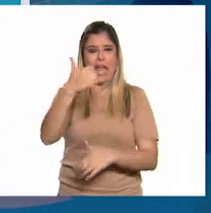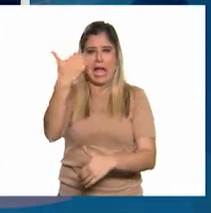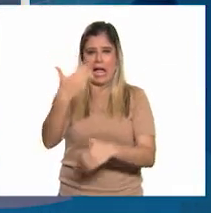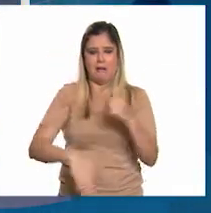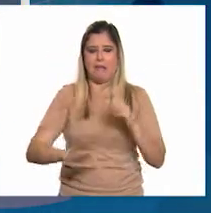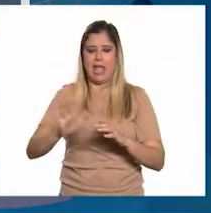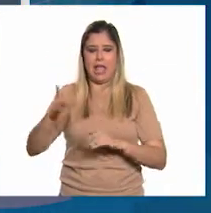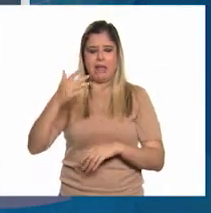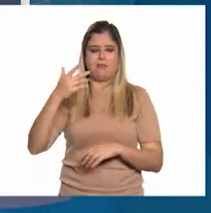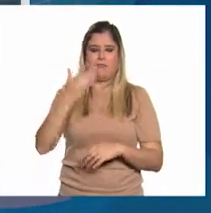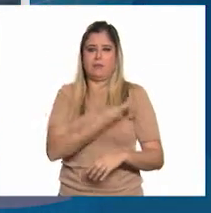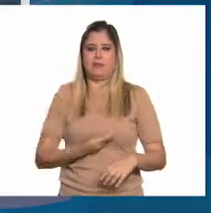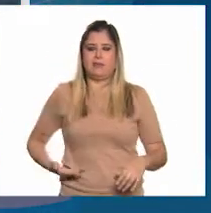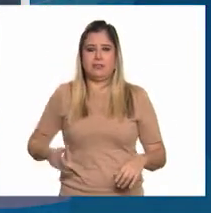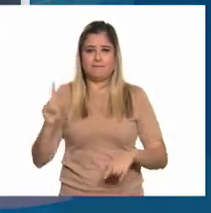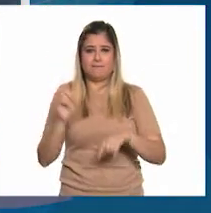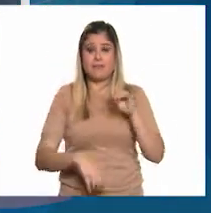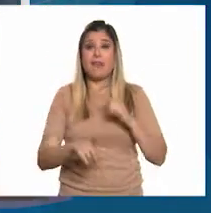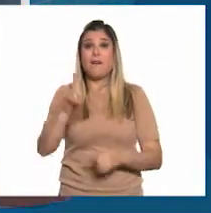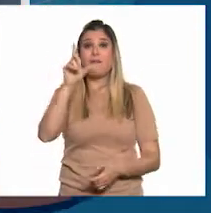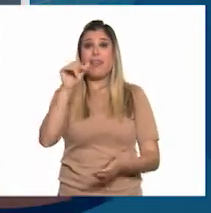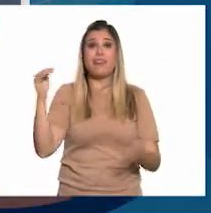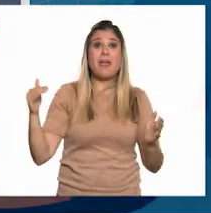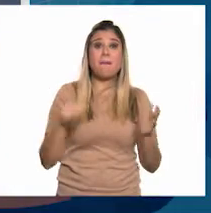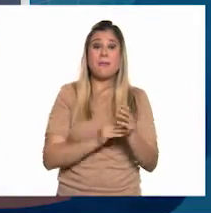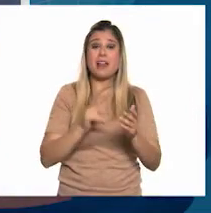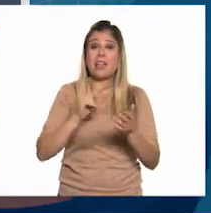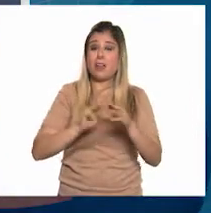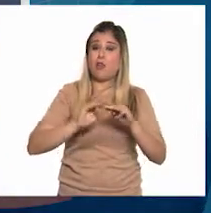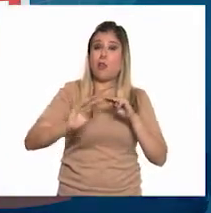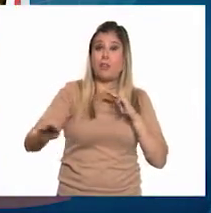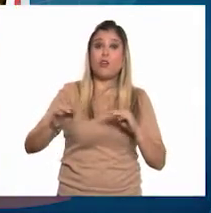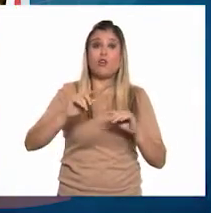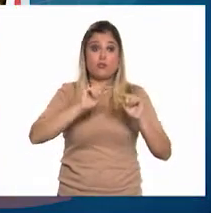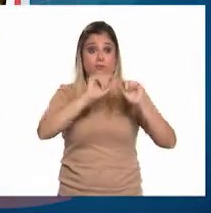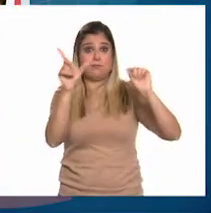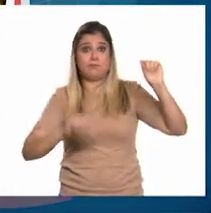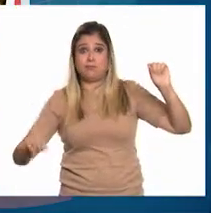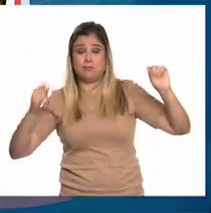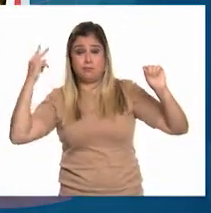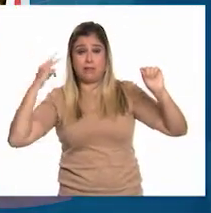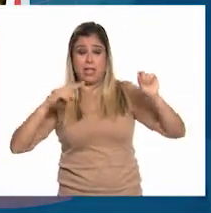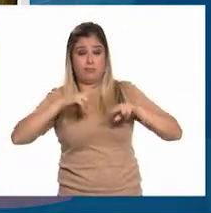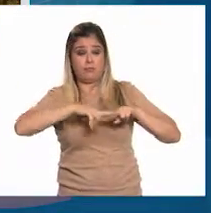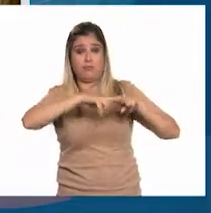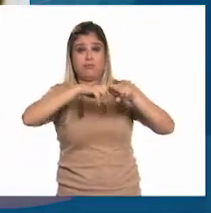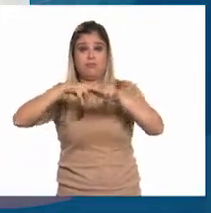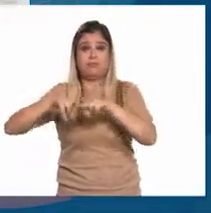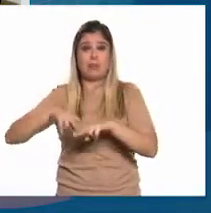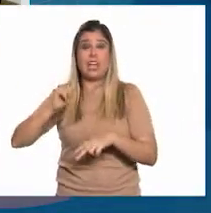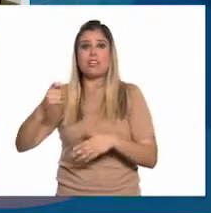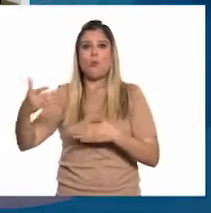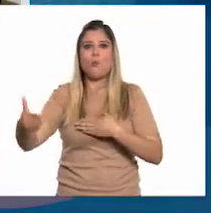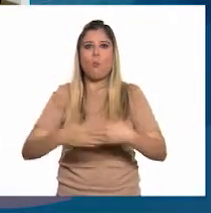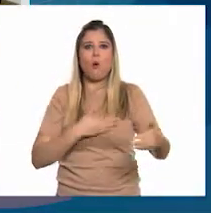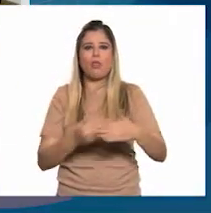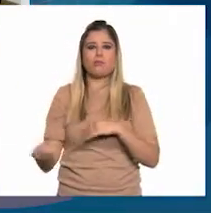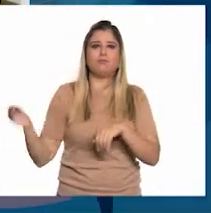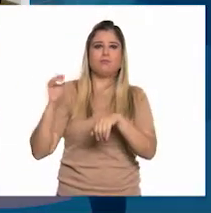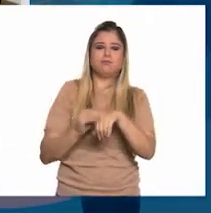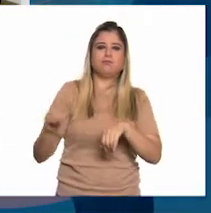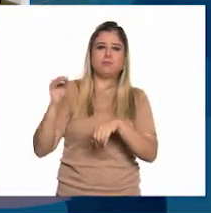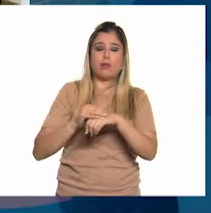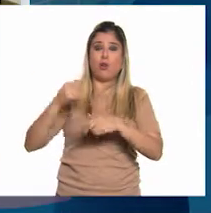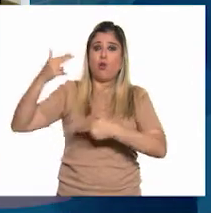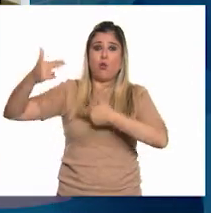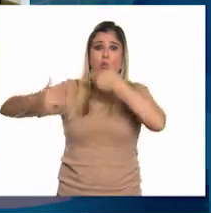los kilómetros llegaban a 20 mil y recorrían todo el país. Todo fue modernización. El humo de los cañones